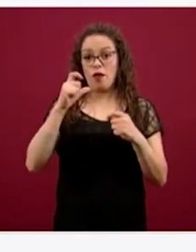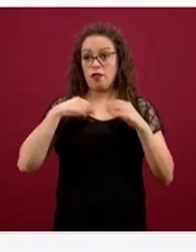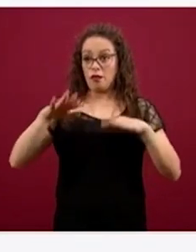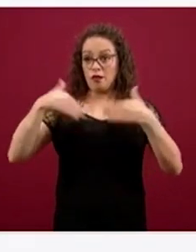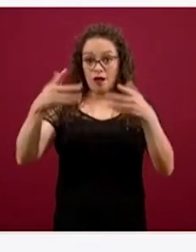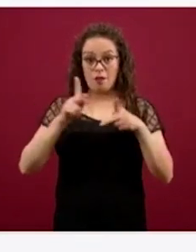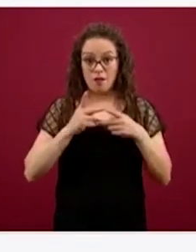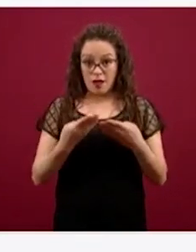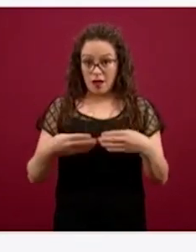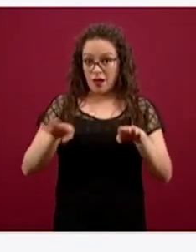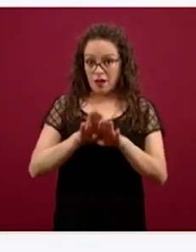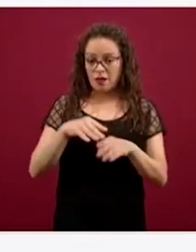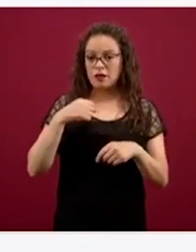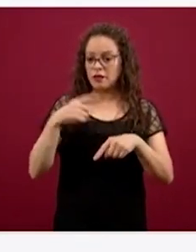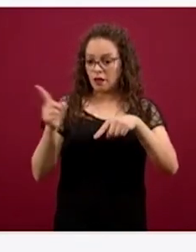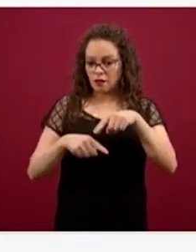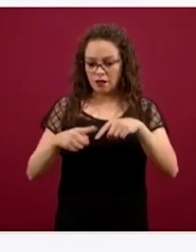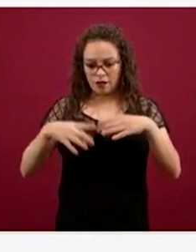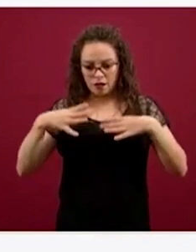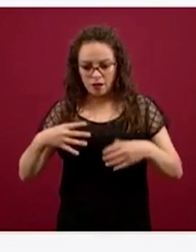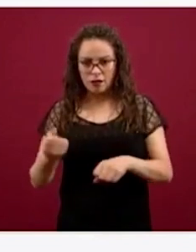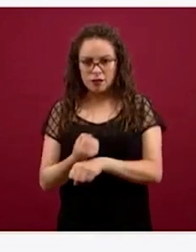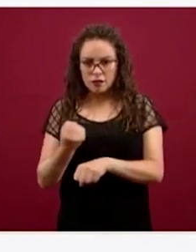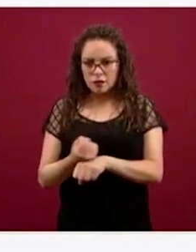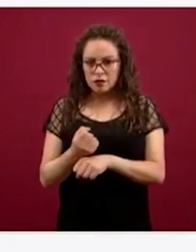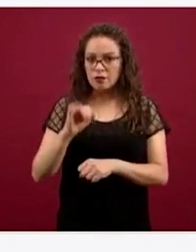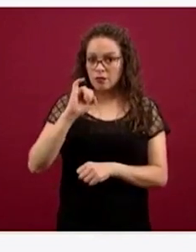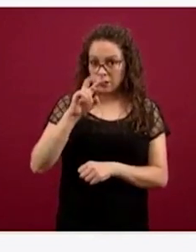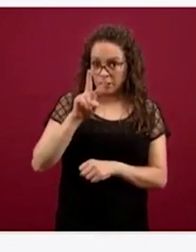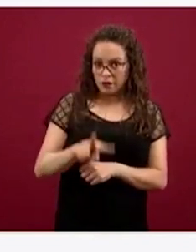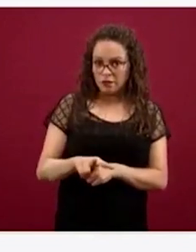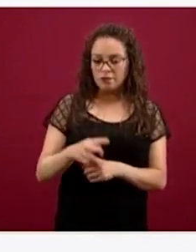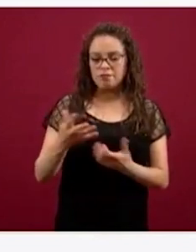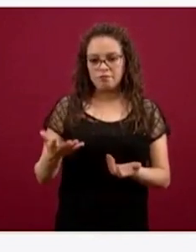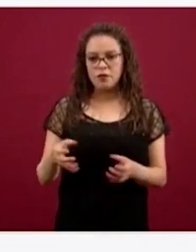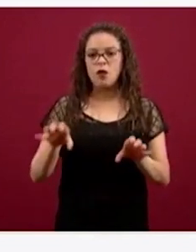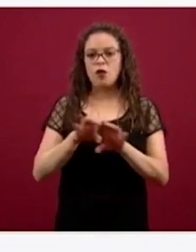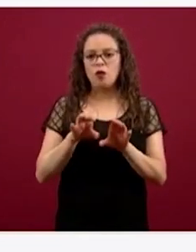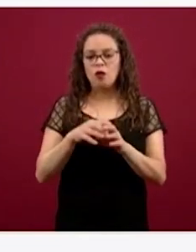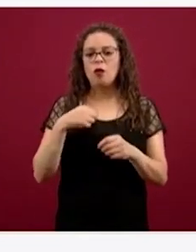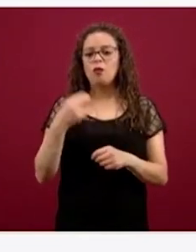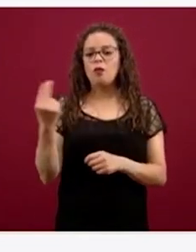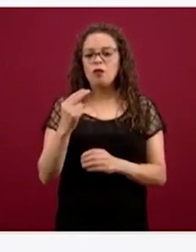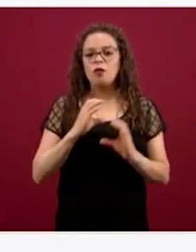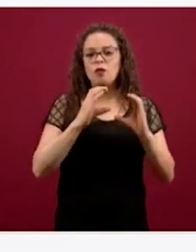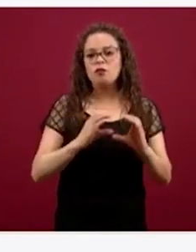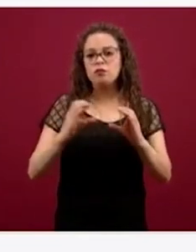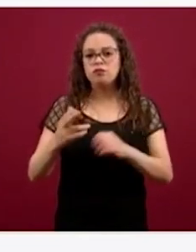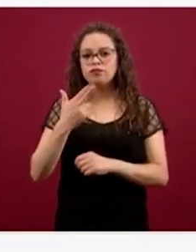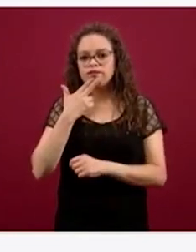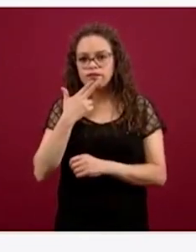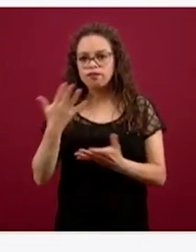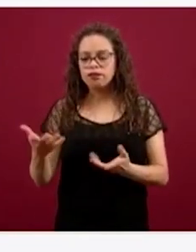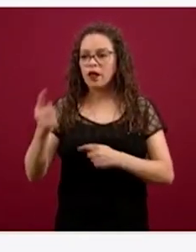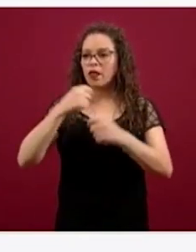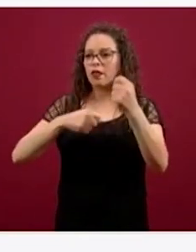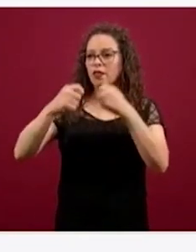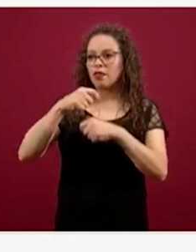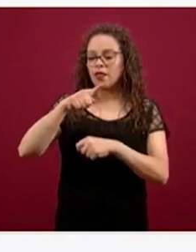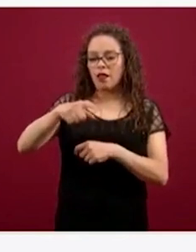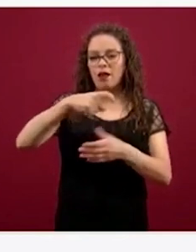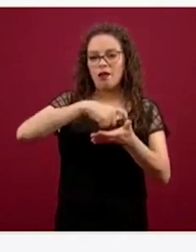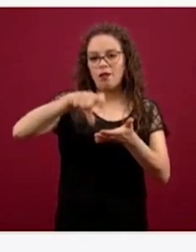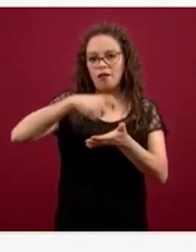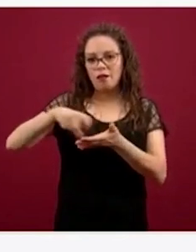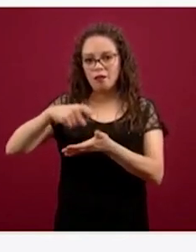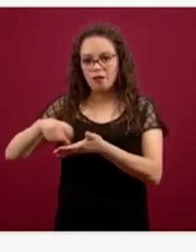al mercado o al súper, qué medidas debemos de tomar, si la epidemia aumenta, cerrarán los supermercados. Y todas estas preguntas